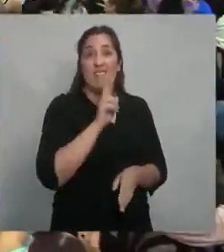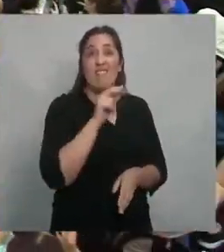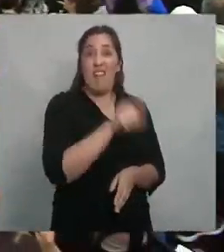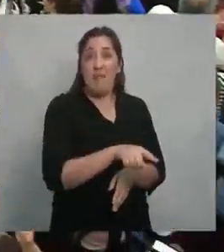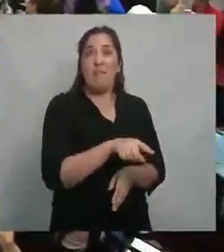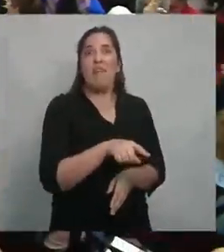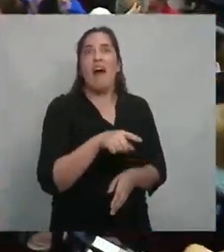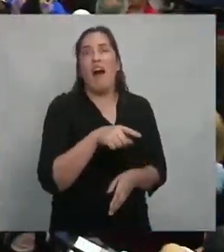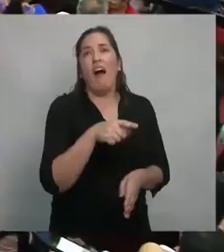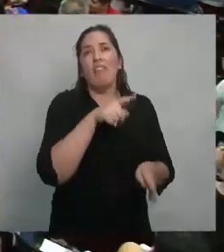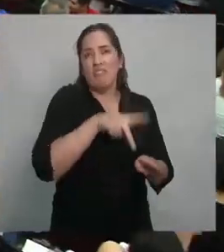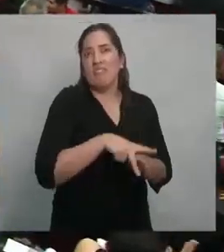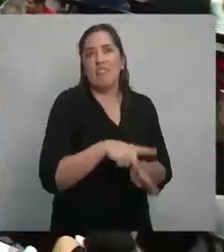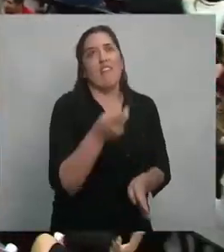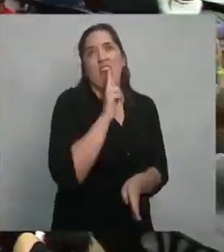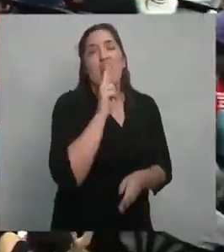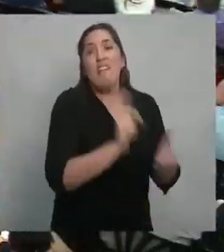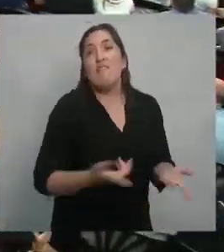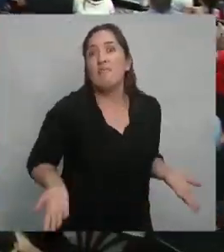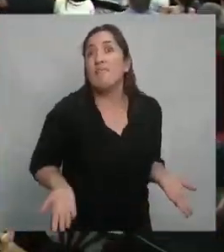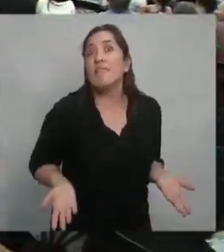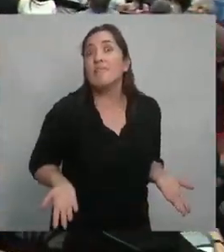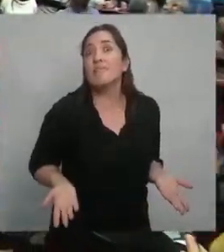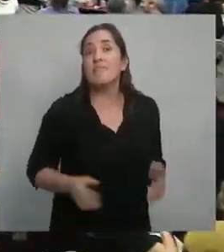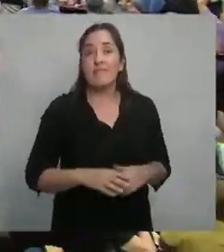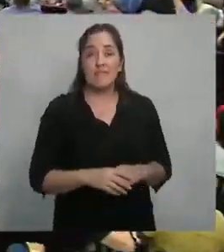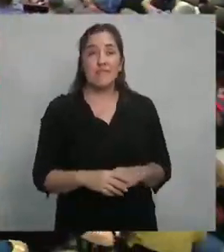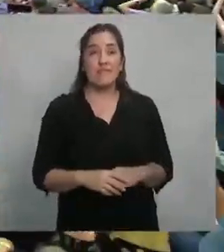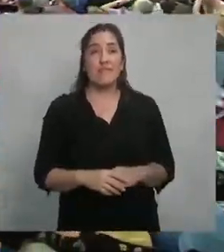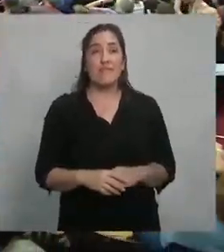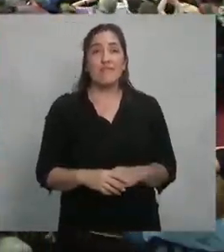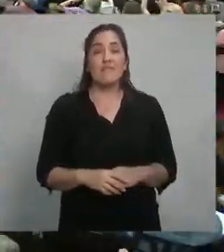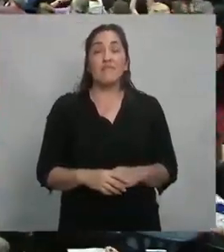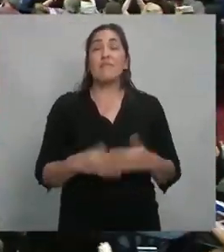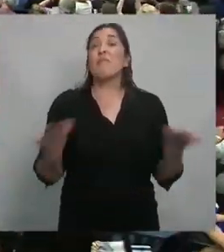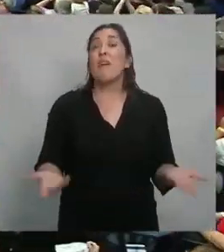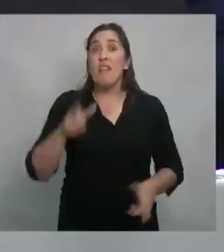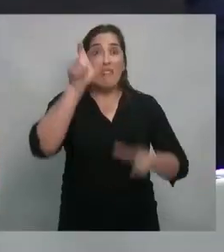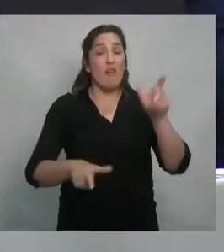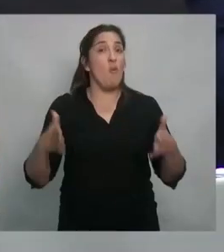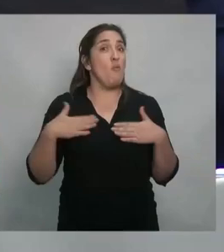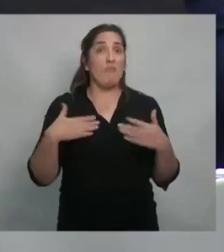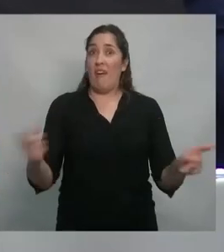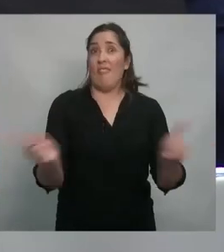los seres humanos no,